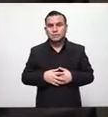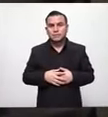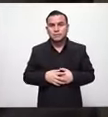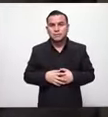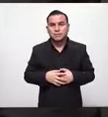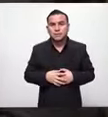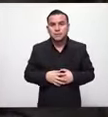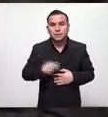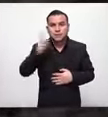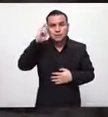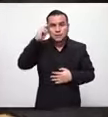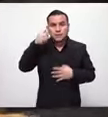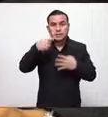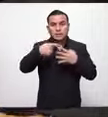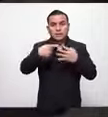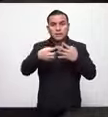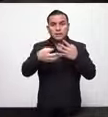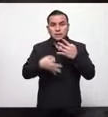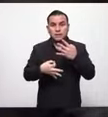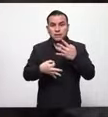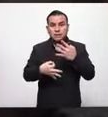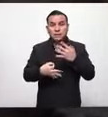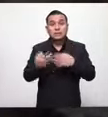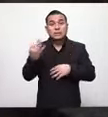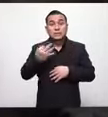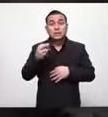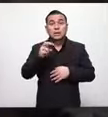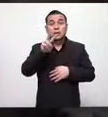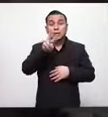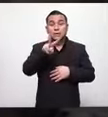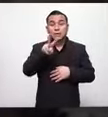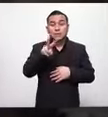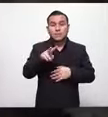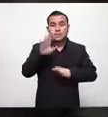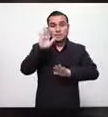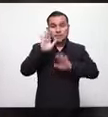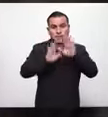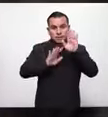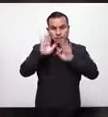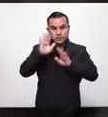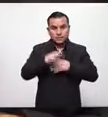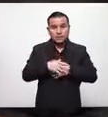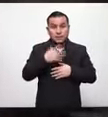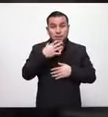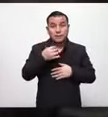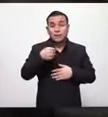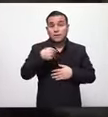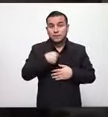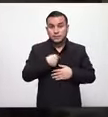para hacer una ley o para bailarse necesitan dos yo